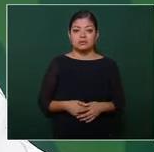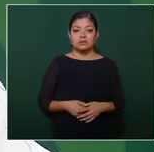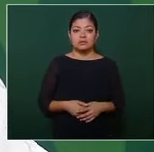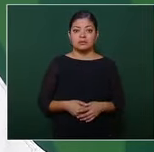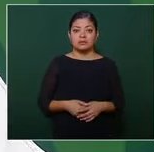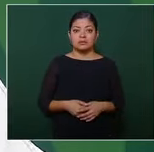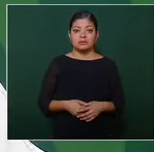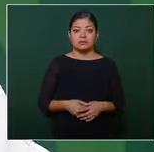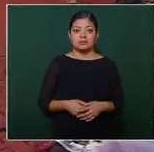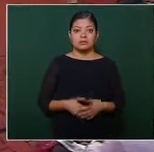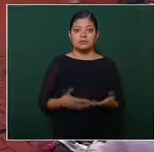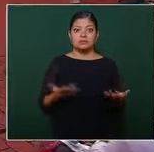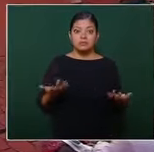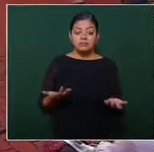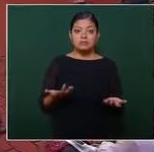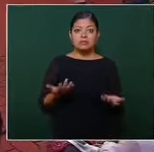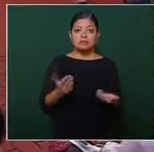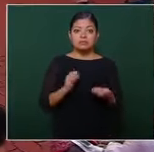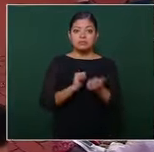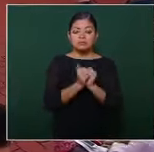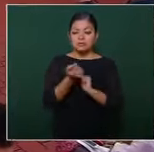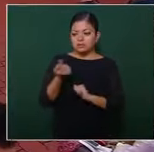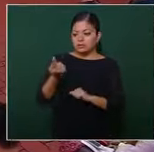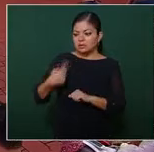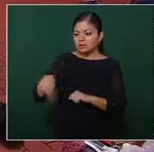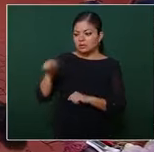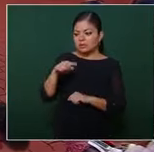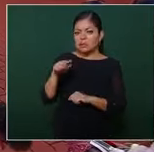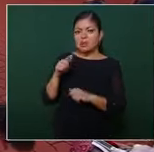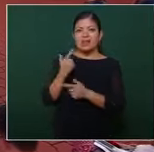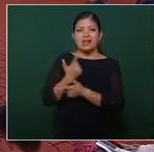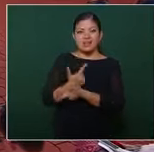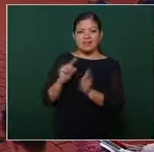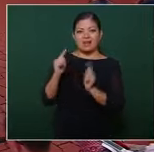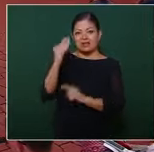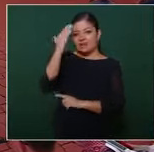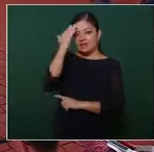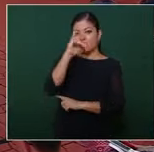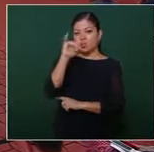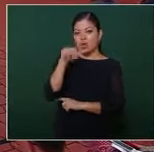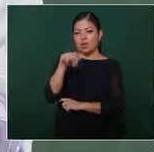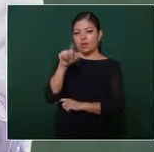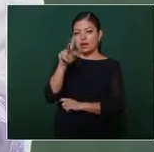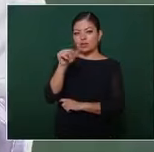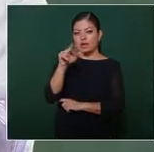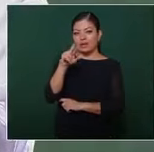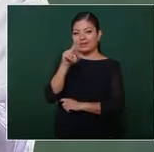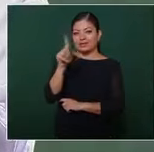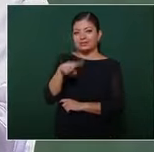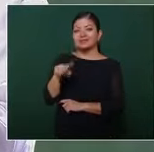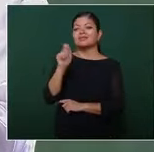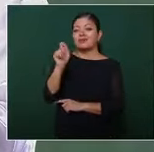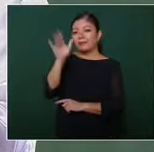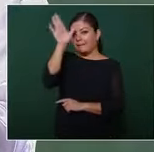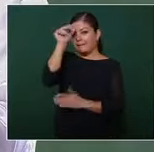hasta que surge el movimiento liberal encabezado por Juan Álvarez el plan de Ayutla